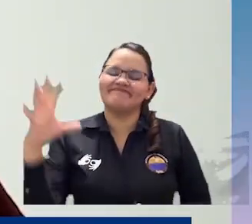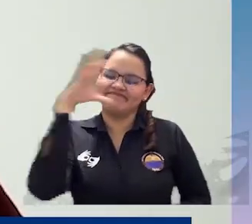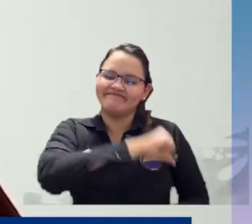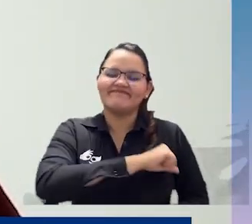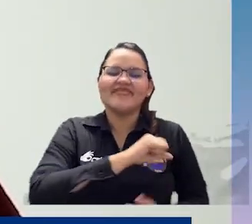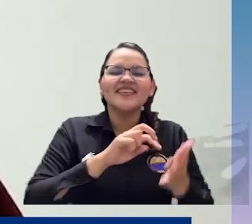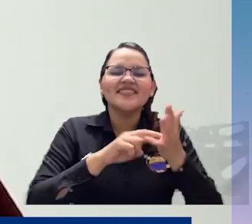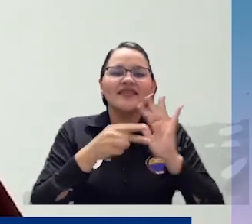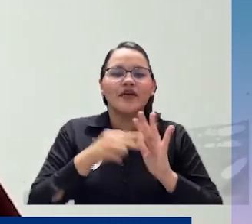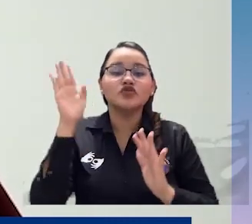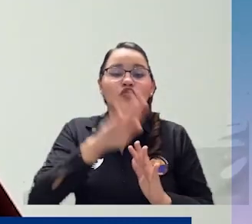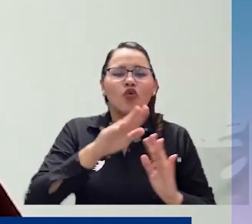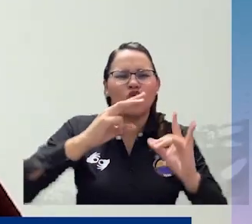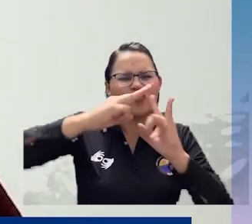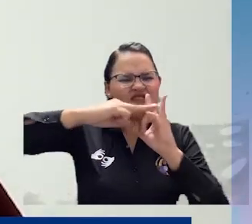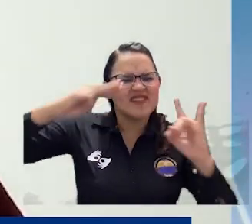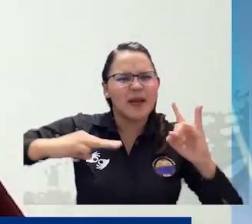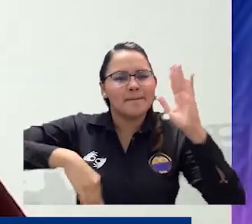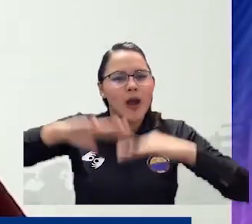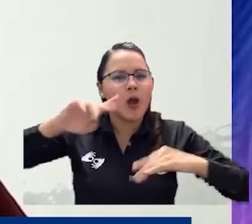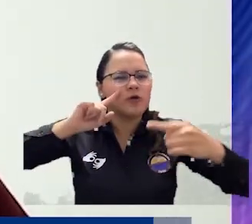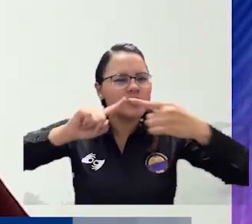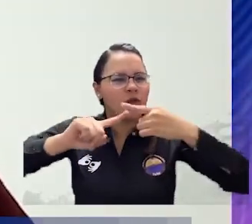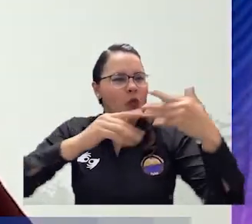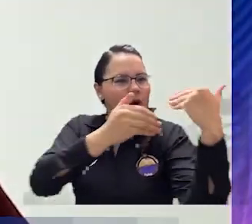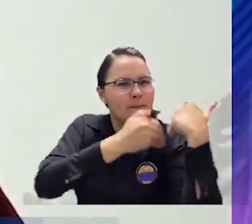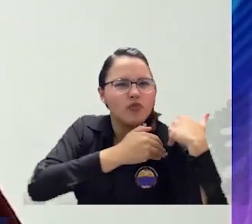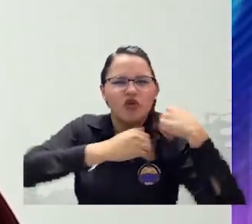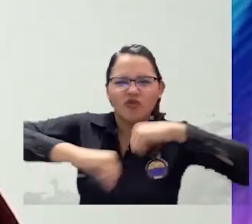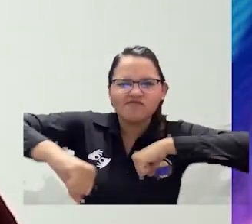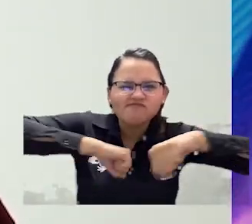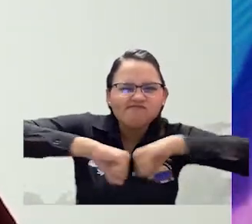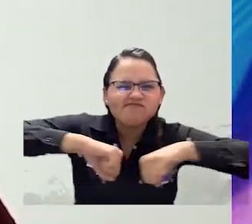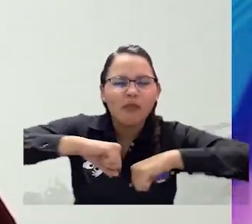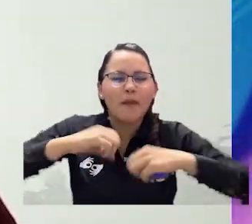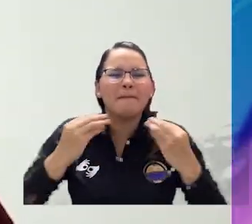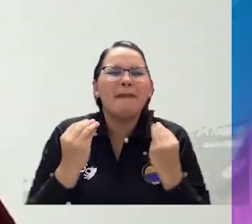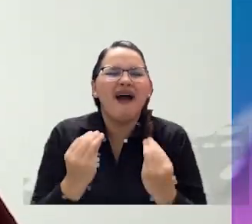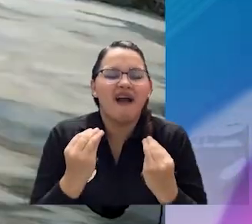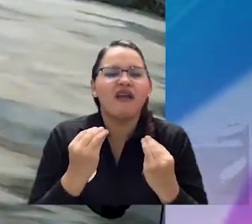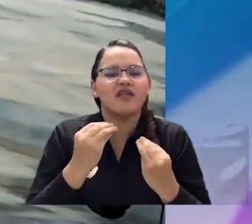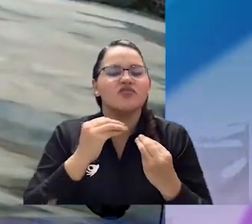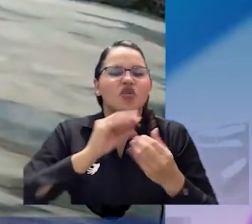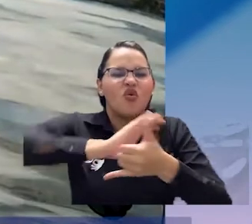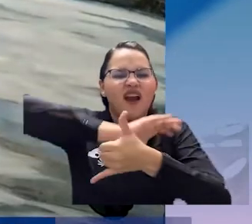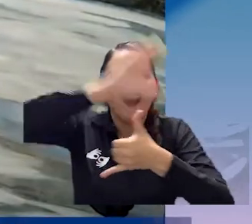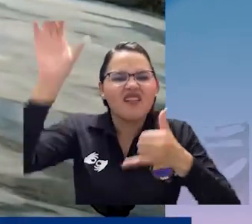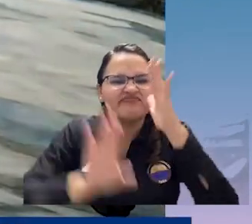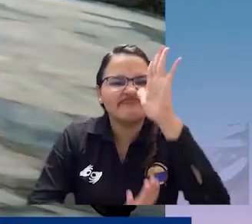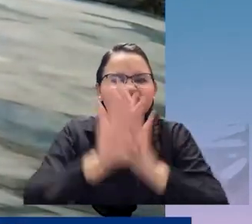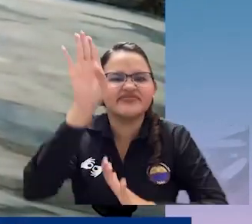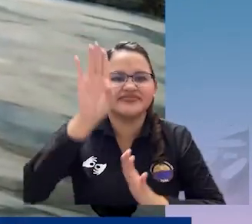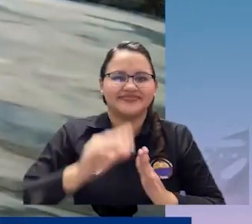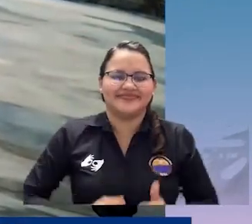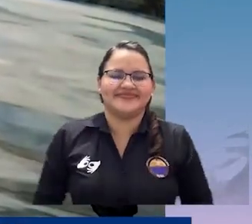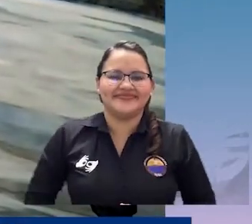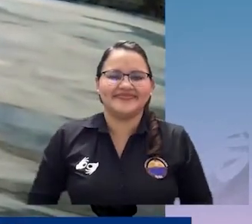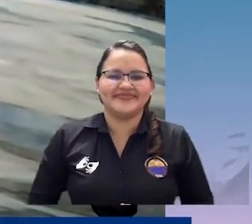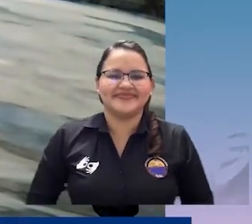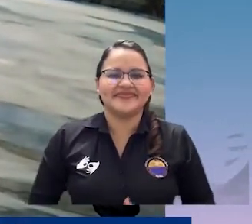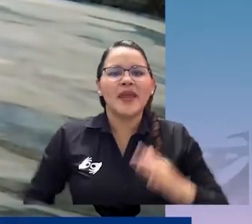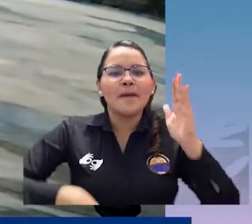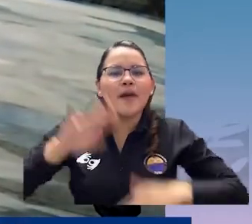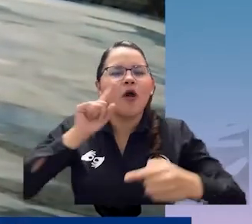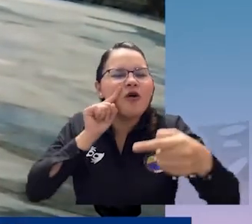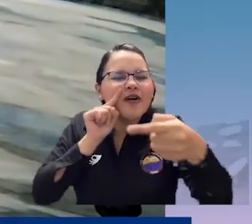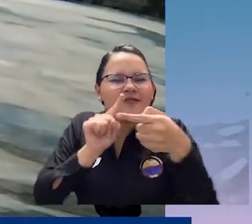que tiene Unimagdalena de aportar desarrollo a la región Caribe. Pensando en sus estudiantes, ha